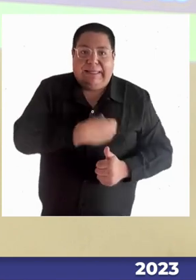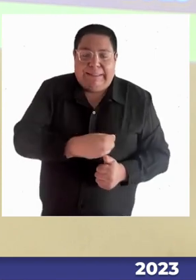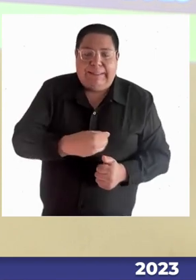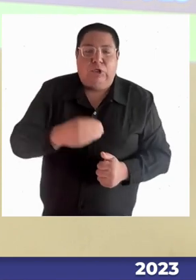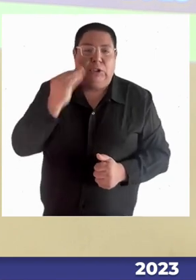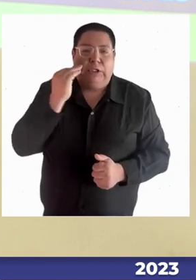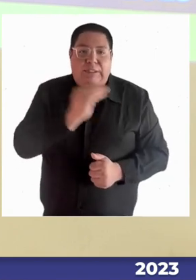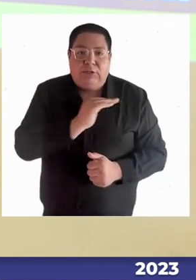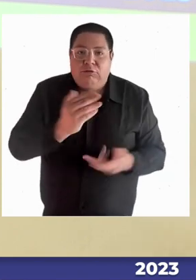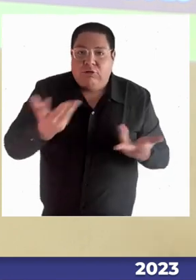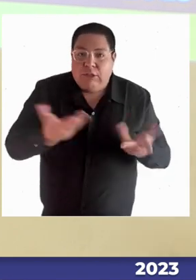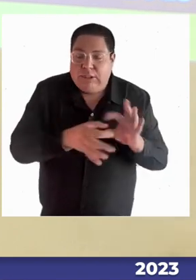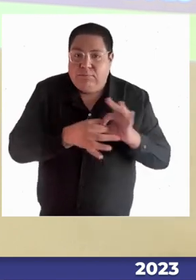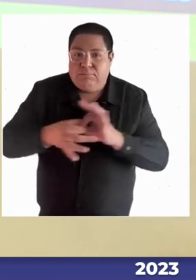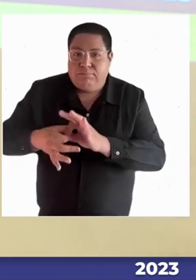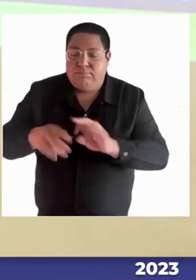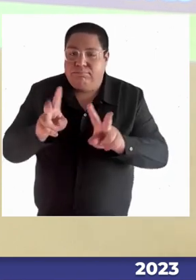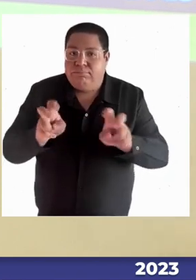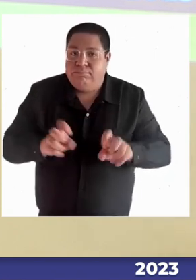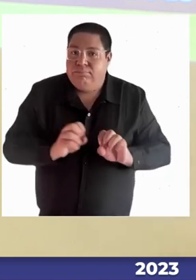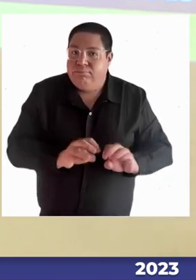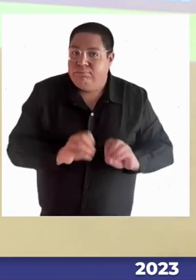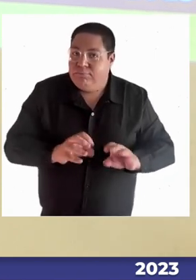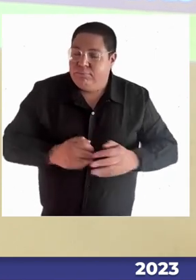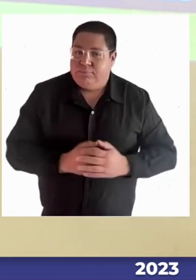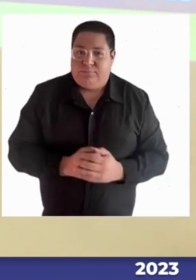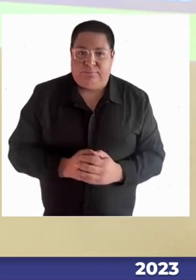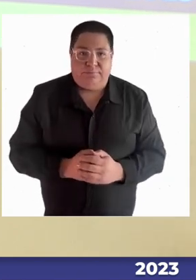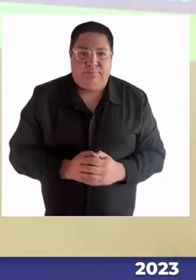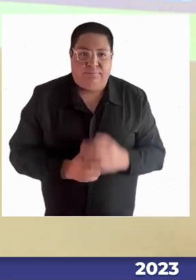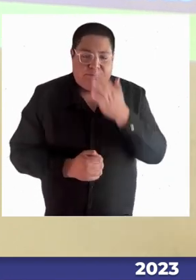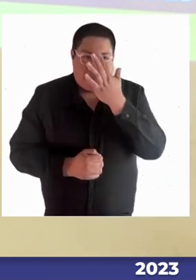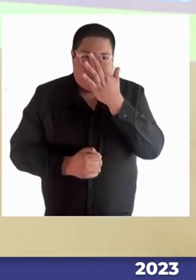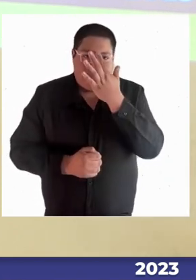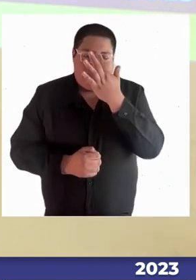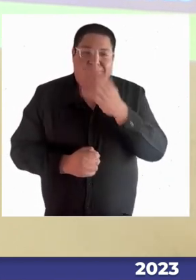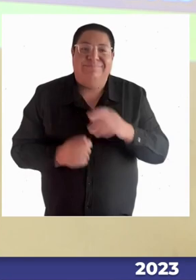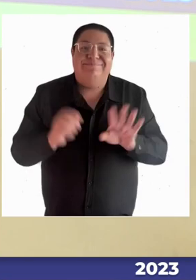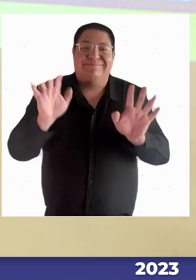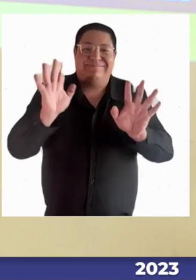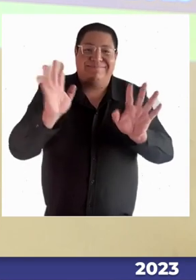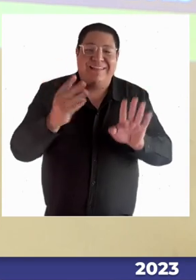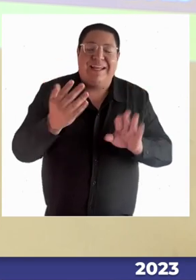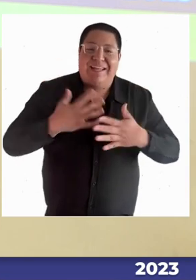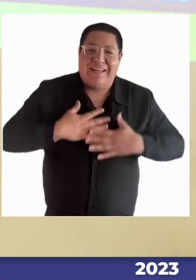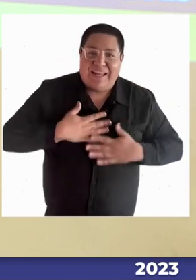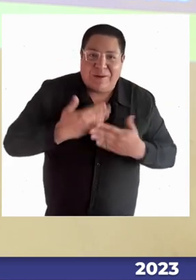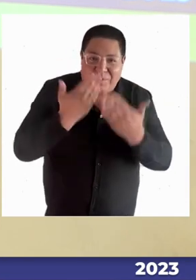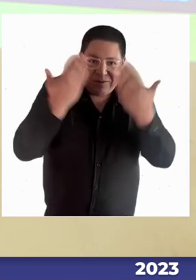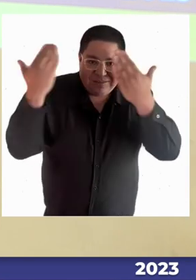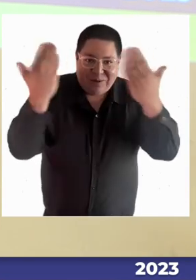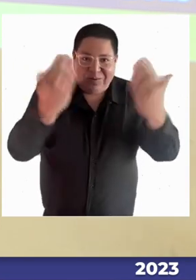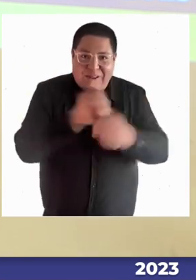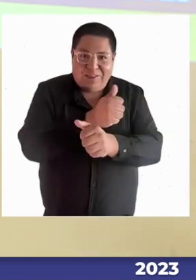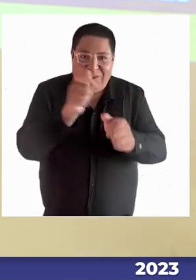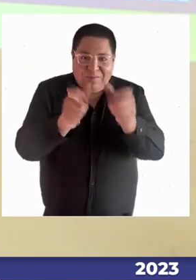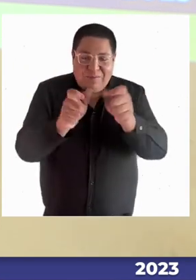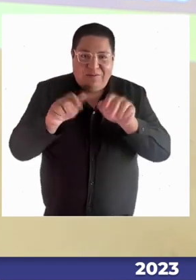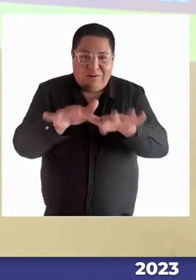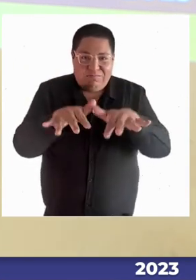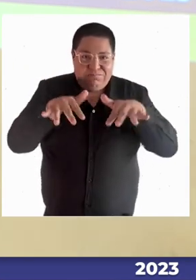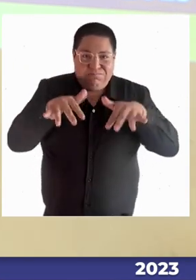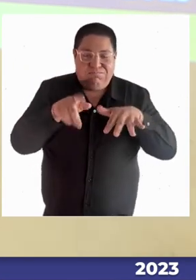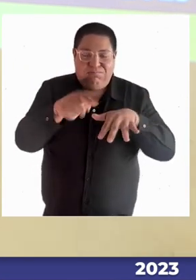en el ejercicio de las actividades, ¿hasta qué punto necesitamos en nuestro país estar permanentemente tratando de resolver los temas sociales